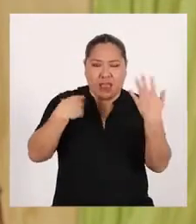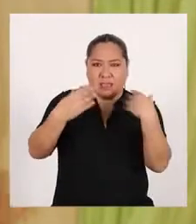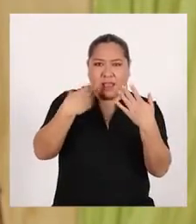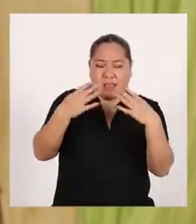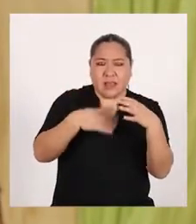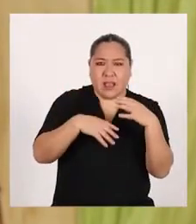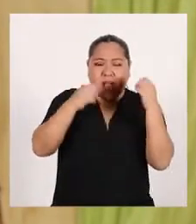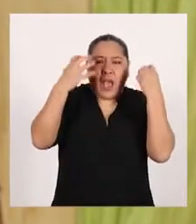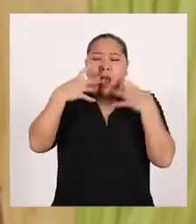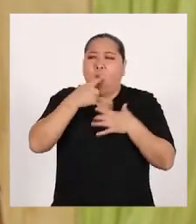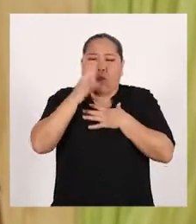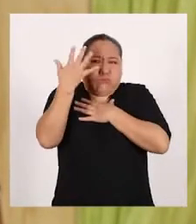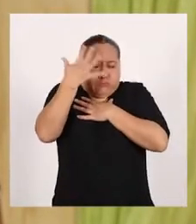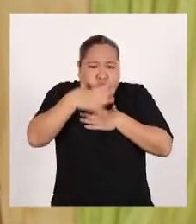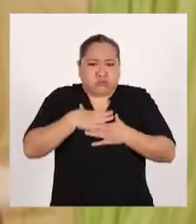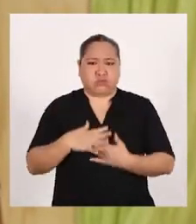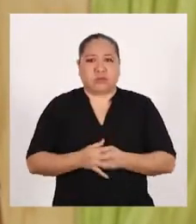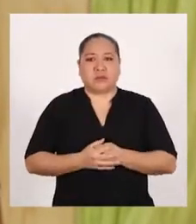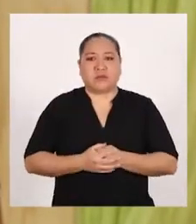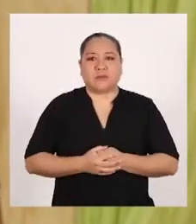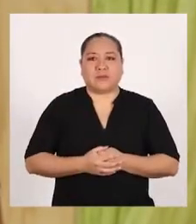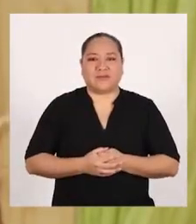¡Entra, entra, que te vas a mojar!